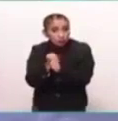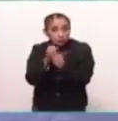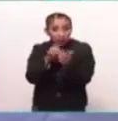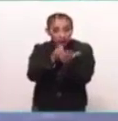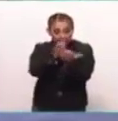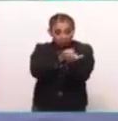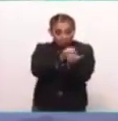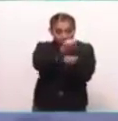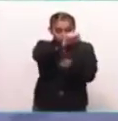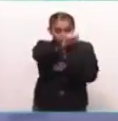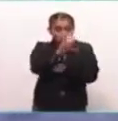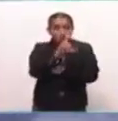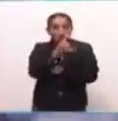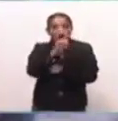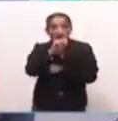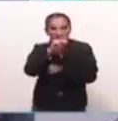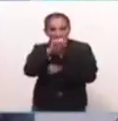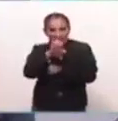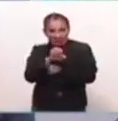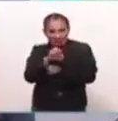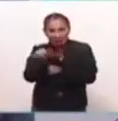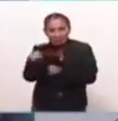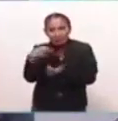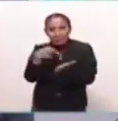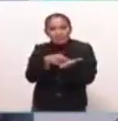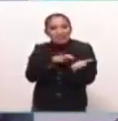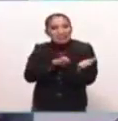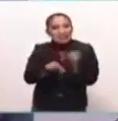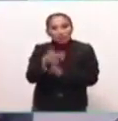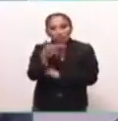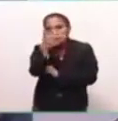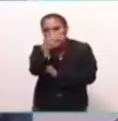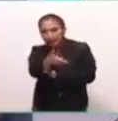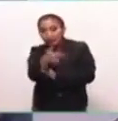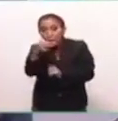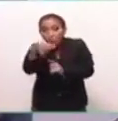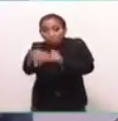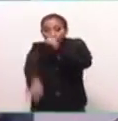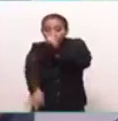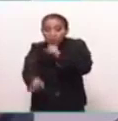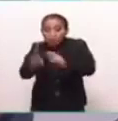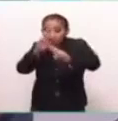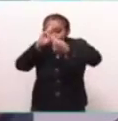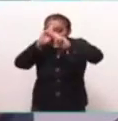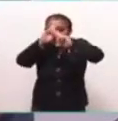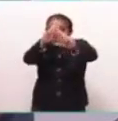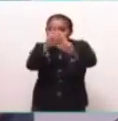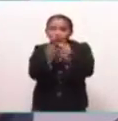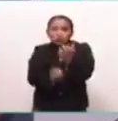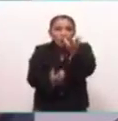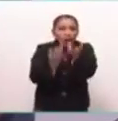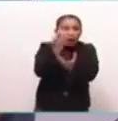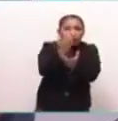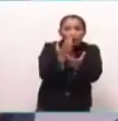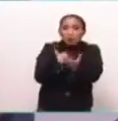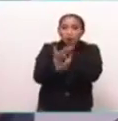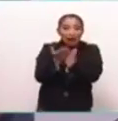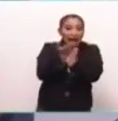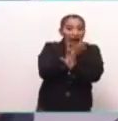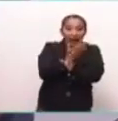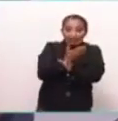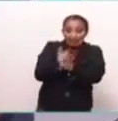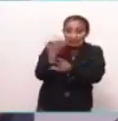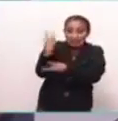Telleriano Remensis tenemos que en 1507 se hace la última ceremonia al Fuego Nuevo prehispánica, antes de la llegada